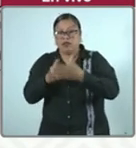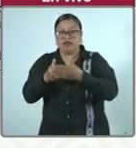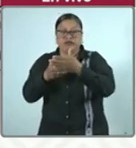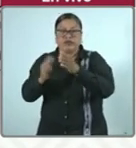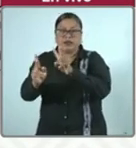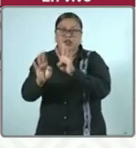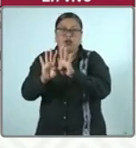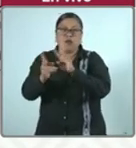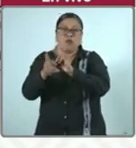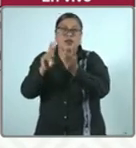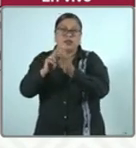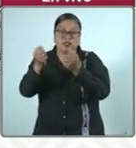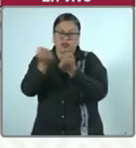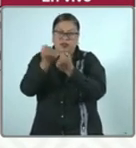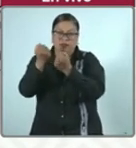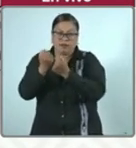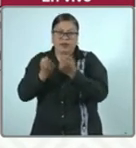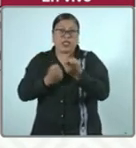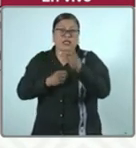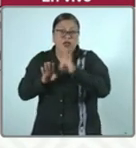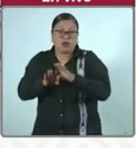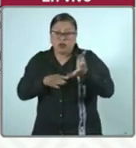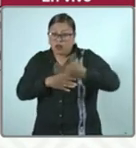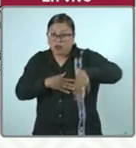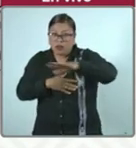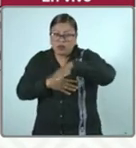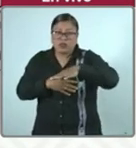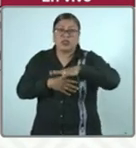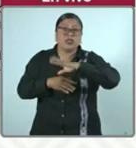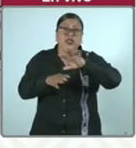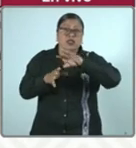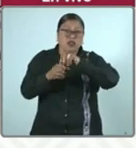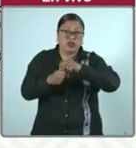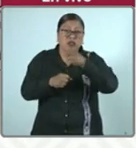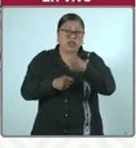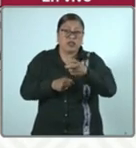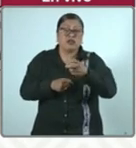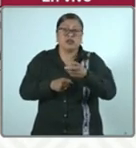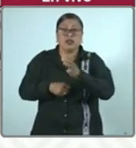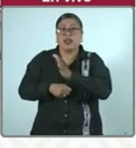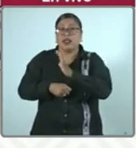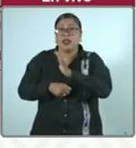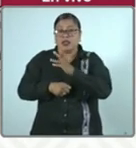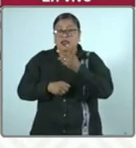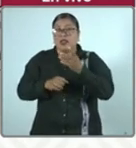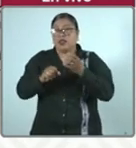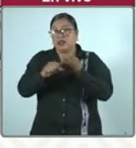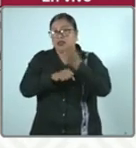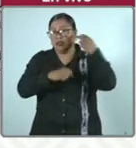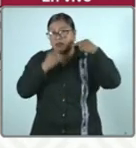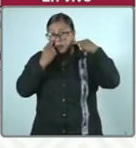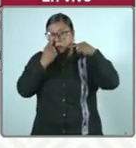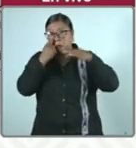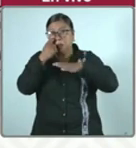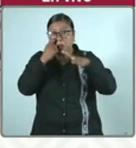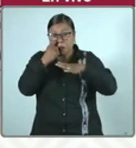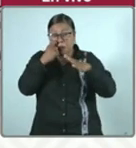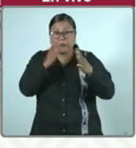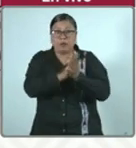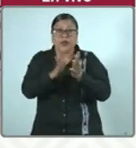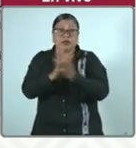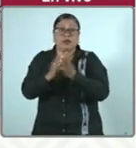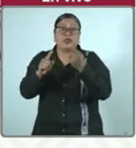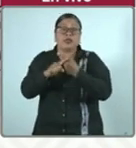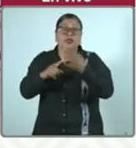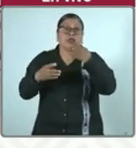Estas acciones de búsqueda y este acompañamiento, esta intervención que tuvimos en el Estado de Veracruz, contamos con la intervención de